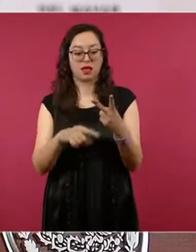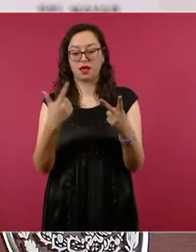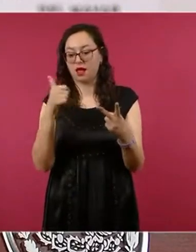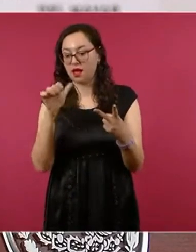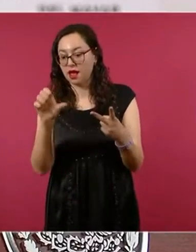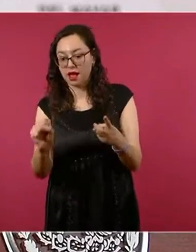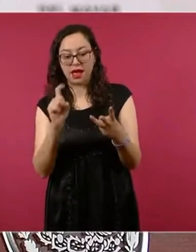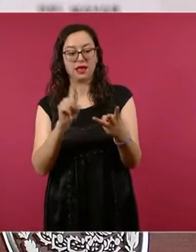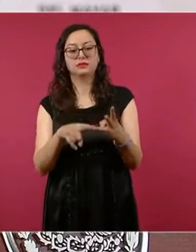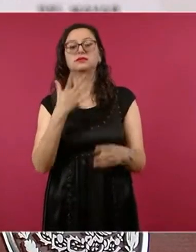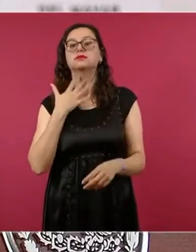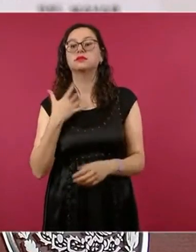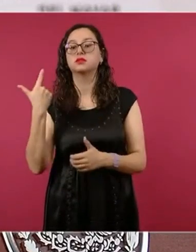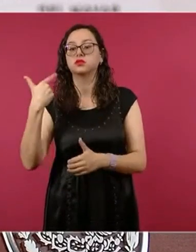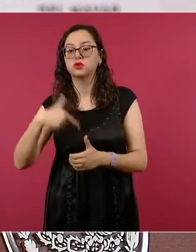de las gasolinas?